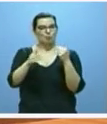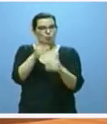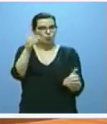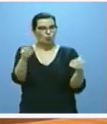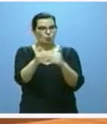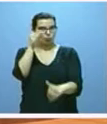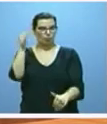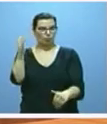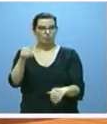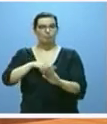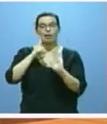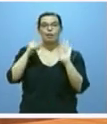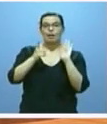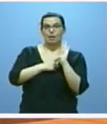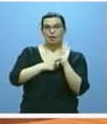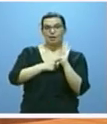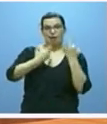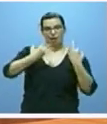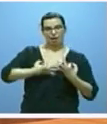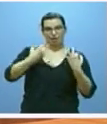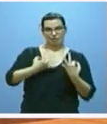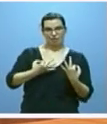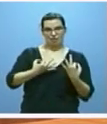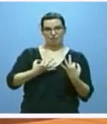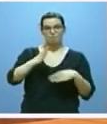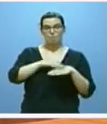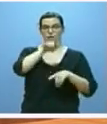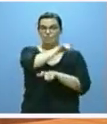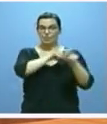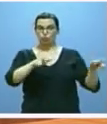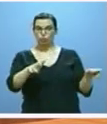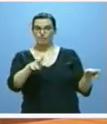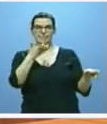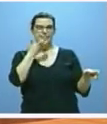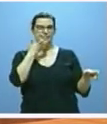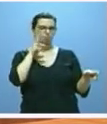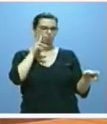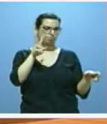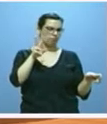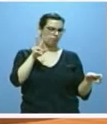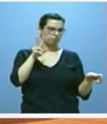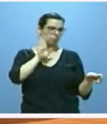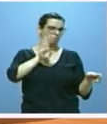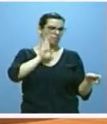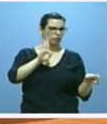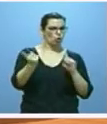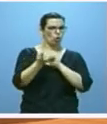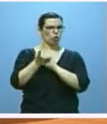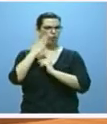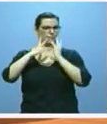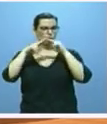La Ley de Garantías de los Informantes de Hechos Relacionados con Posibles Delitos contra la Administración Pública